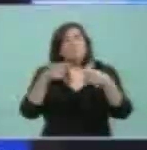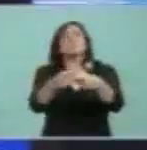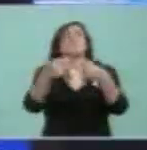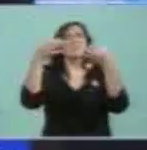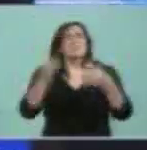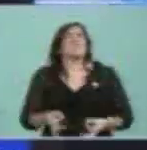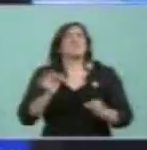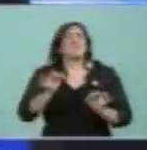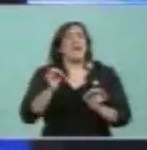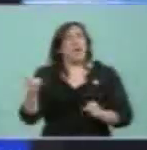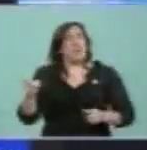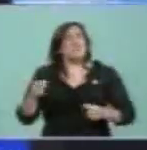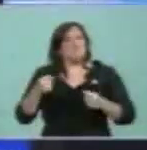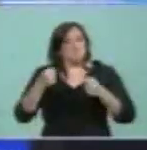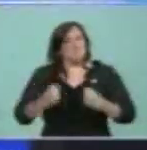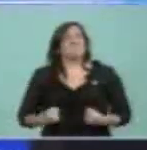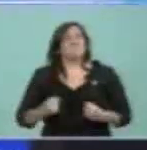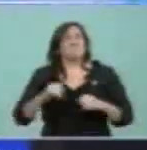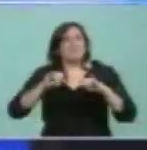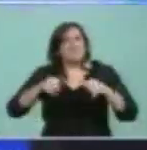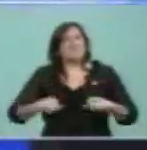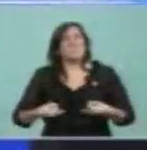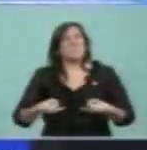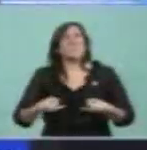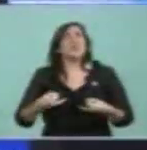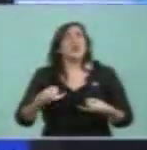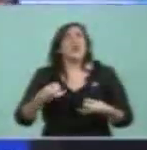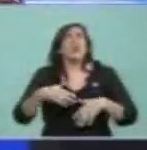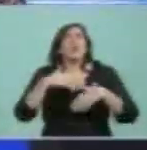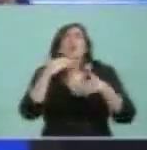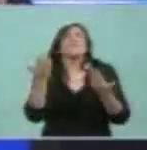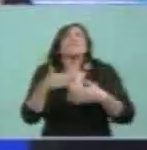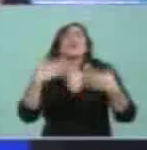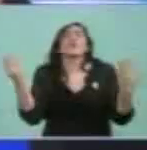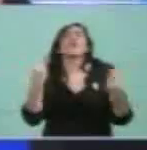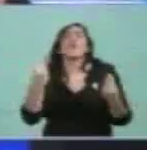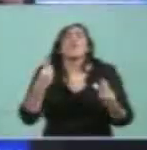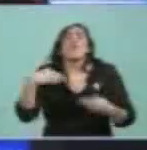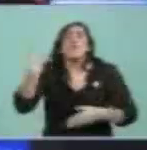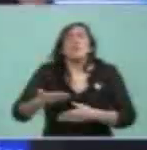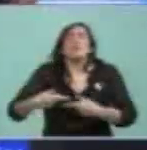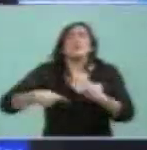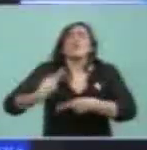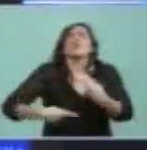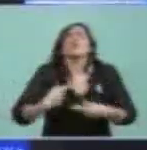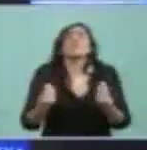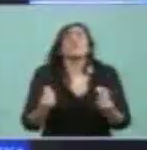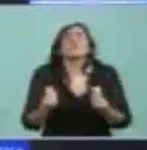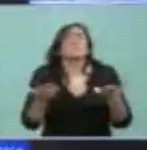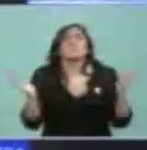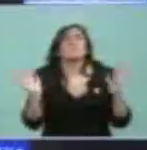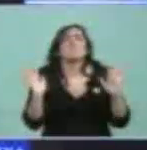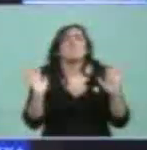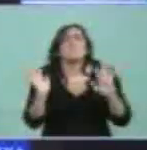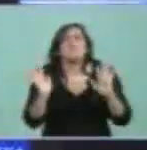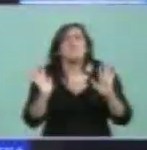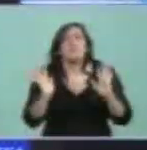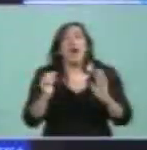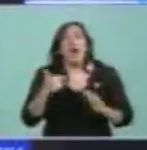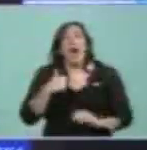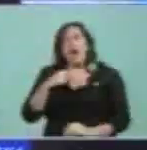Y se entregó sin medir consecuencias, cómo hacía todo. Por eso a me gustaba